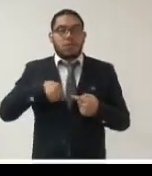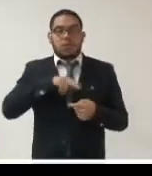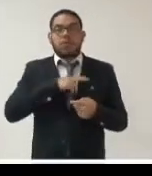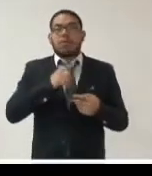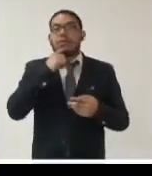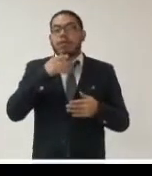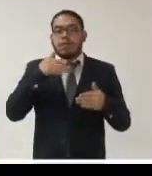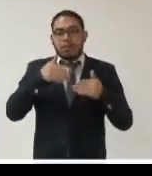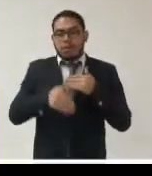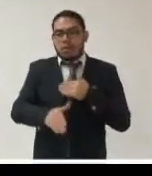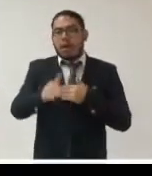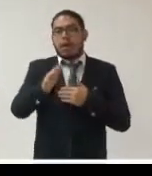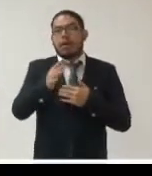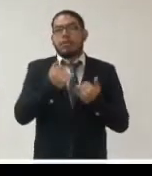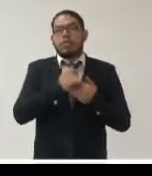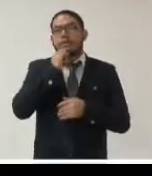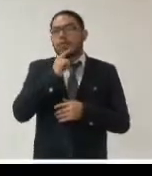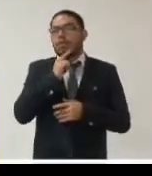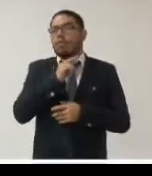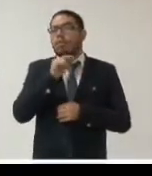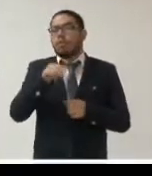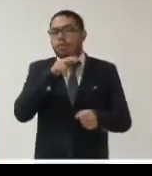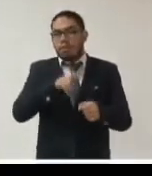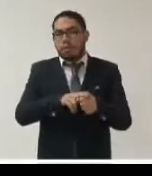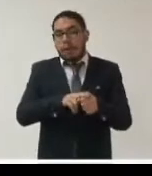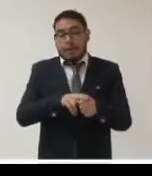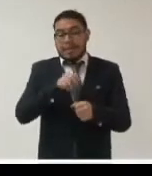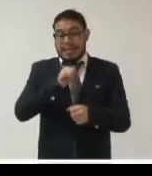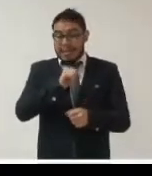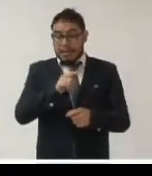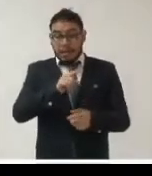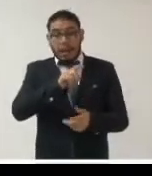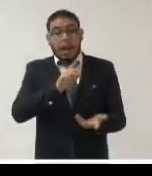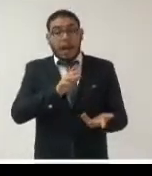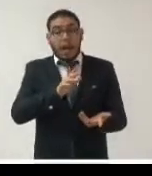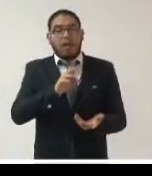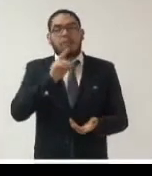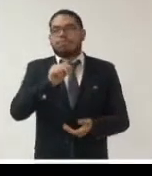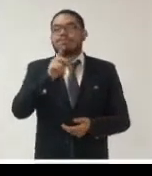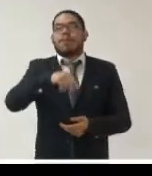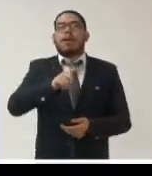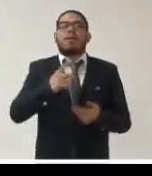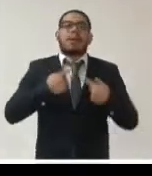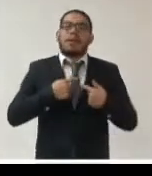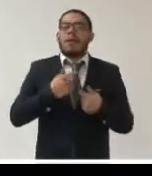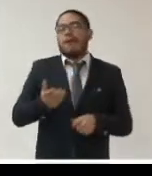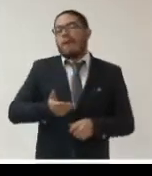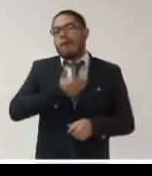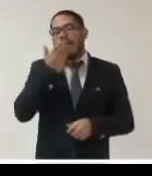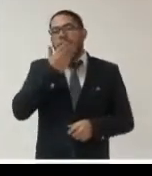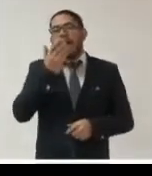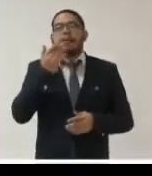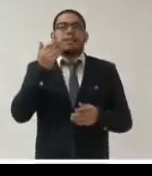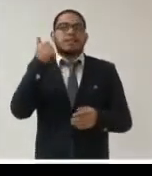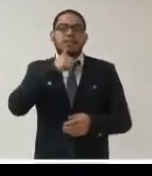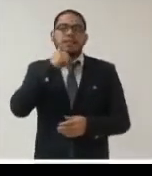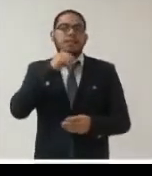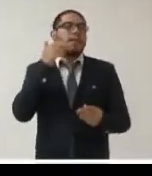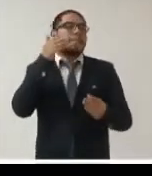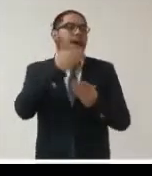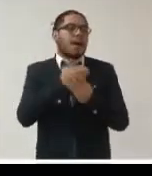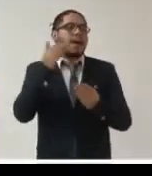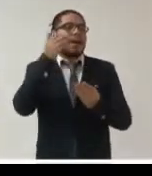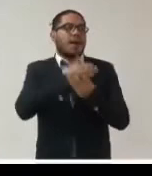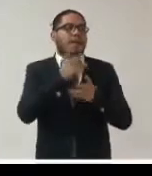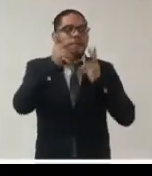de la idea de que todos somos nativos digitales y esto no es así la gente que está muy acostumbrada a la visita a la entidad pública